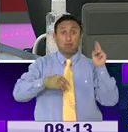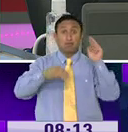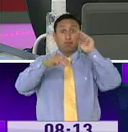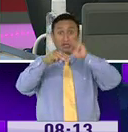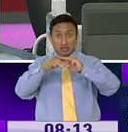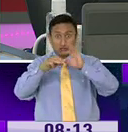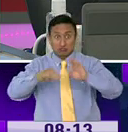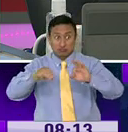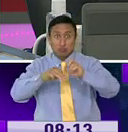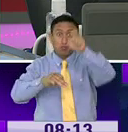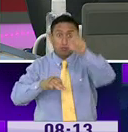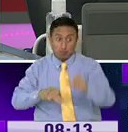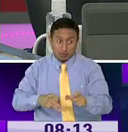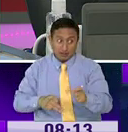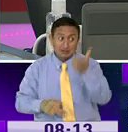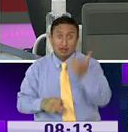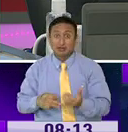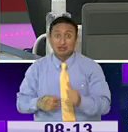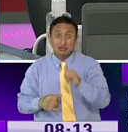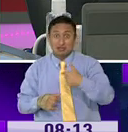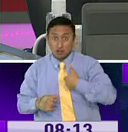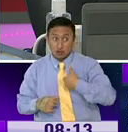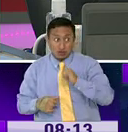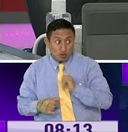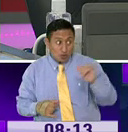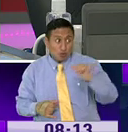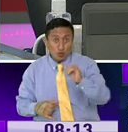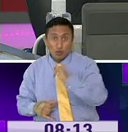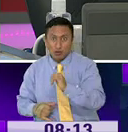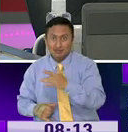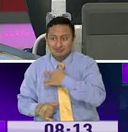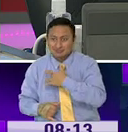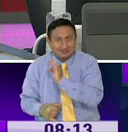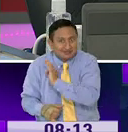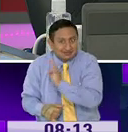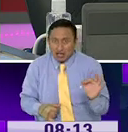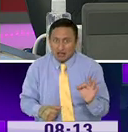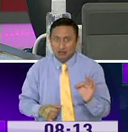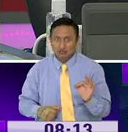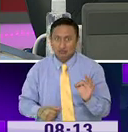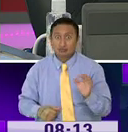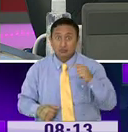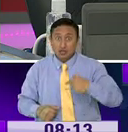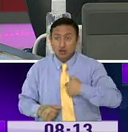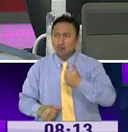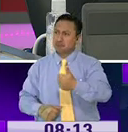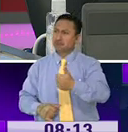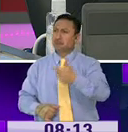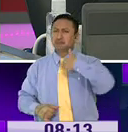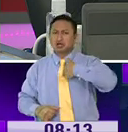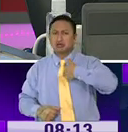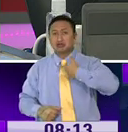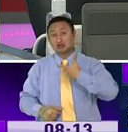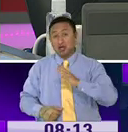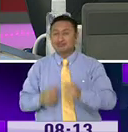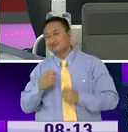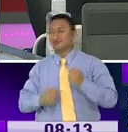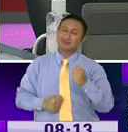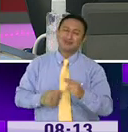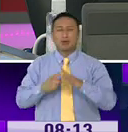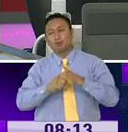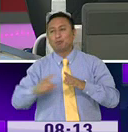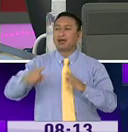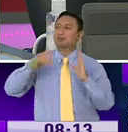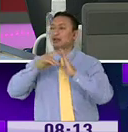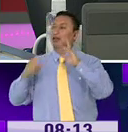importante para la gente. Puede haber gente como yo que no tiene síntomas y se siente bien y por eso abusan y